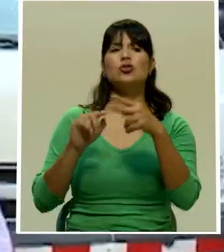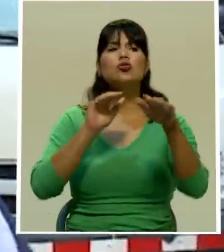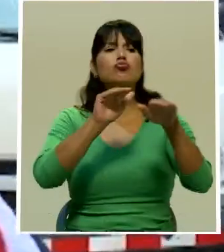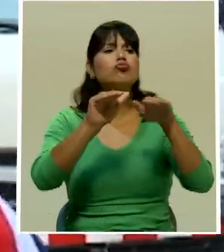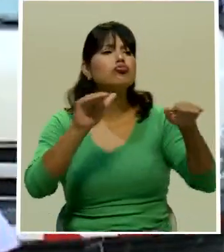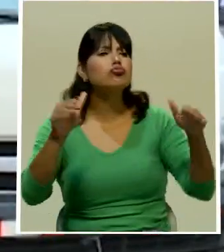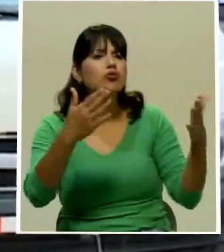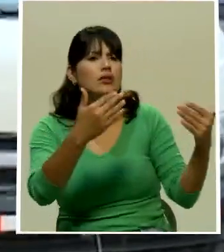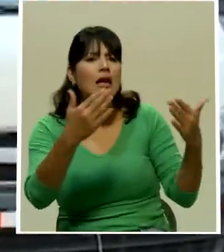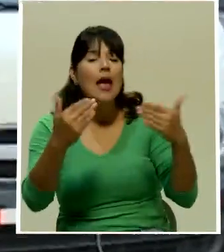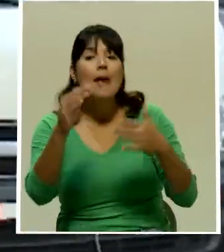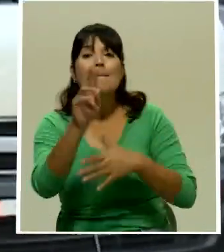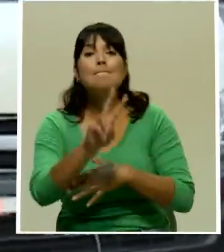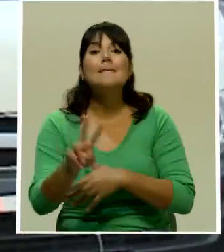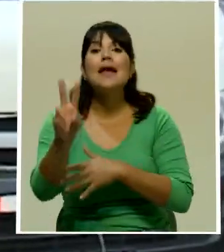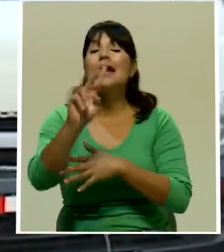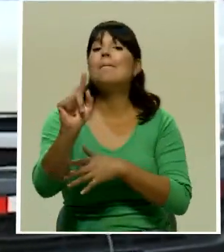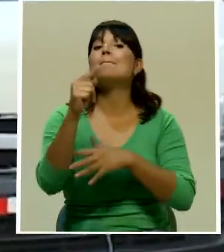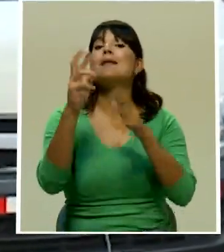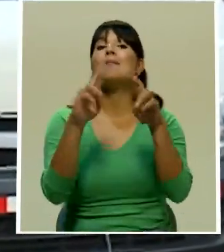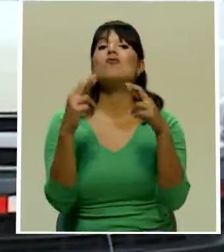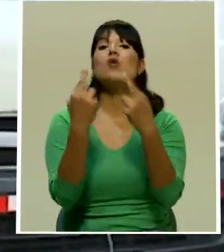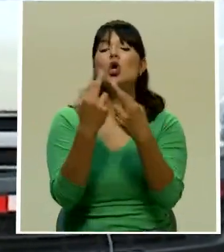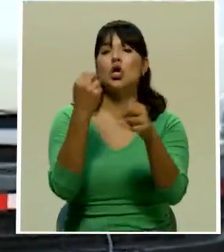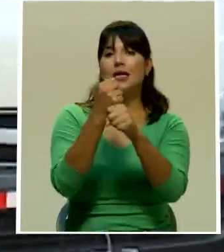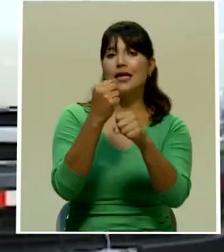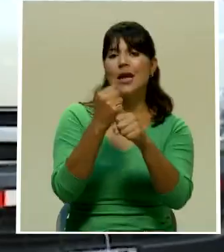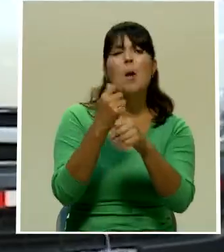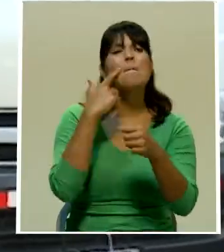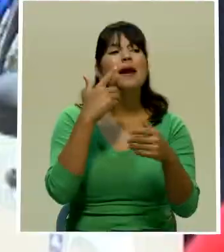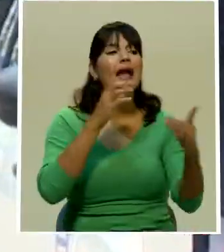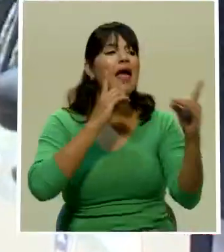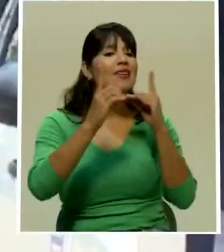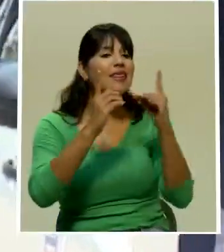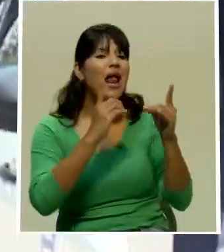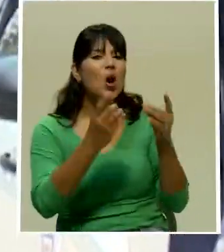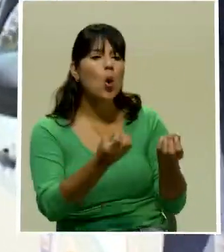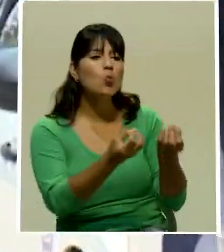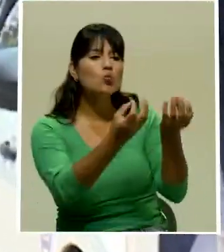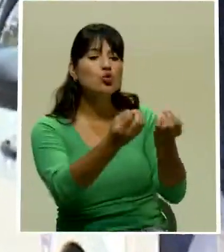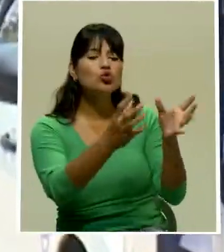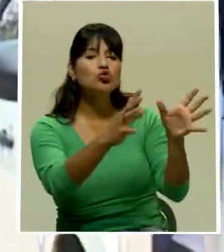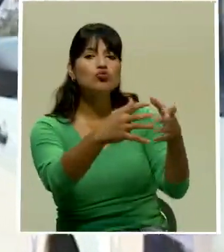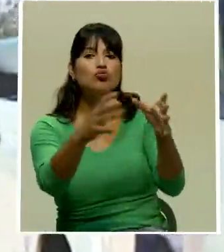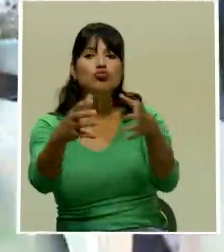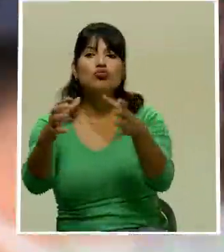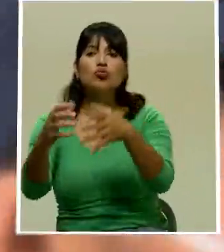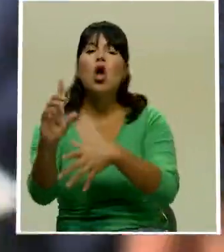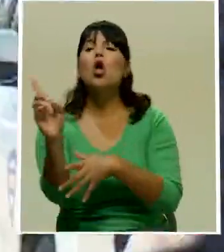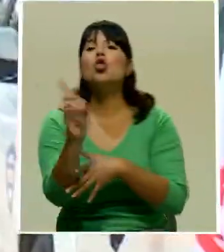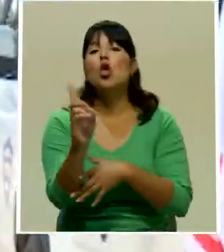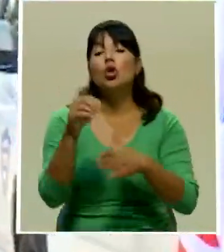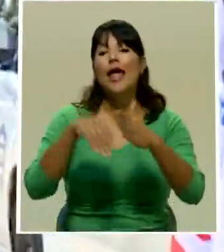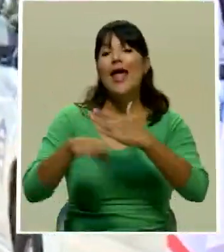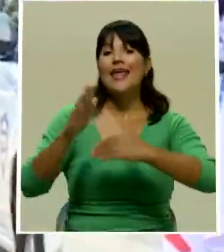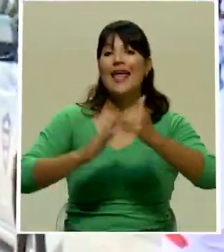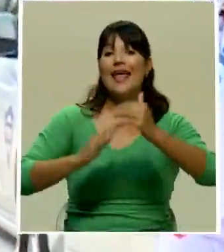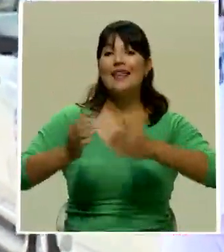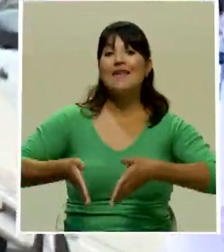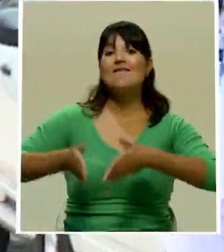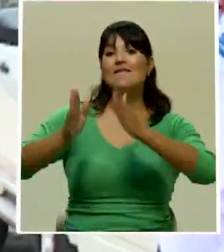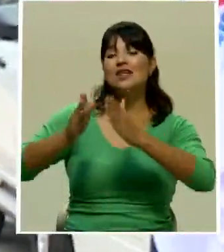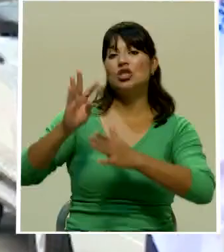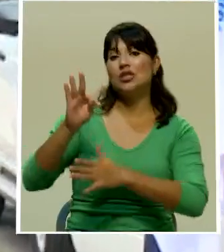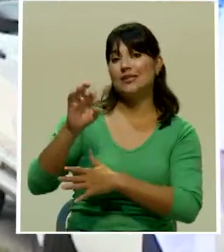este viernes a una primera sesión de trabajo para un diálogo multisectorial con sede en el edificio central del Tribunal Supremo de